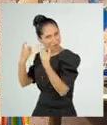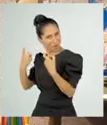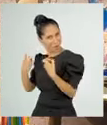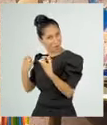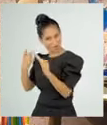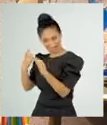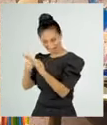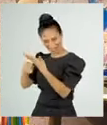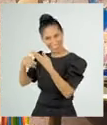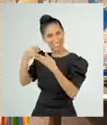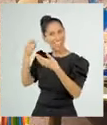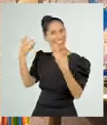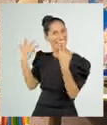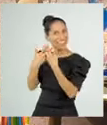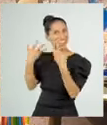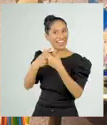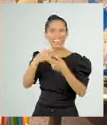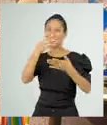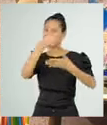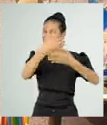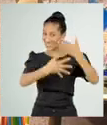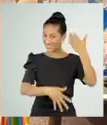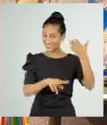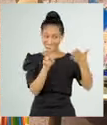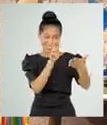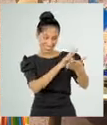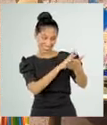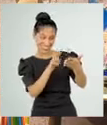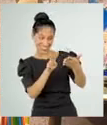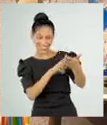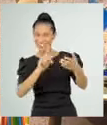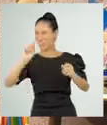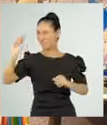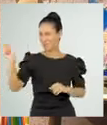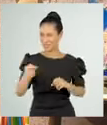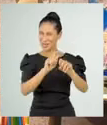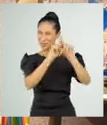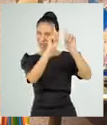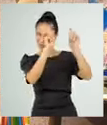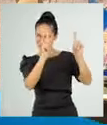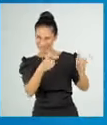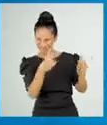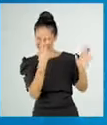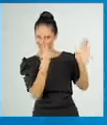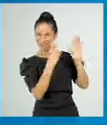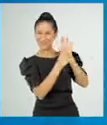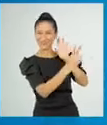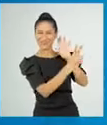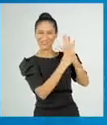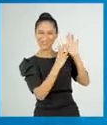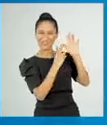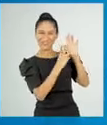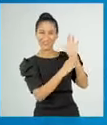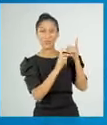preguntas respecto al texto que hemos leído. Vamos con la primera pregunta.